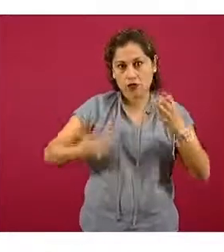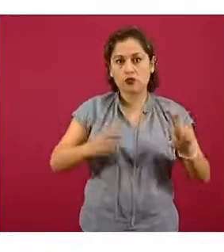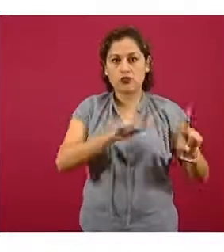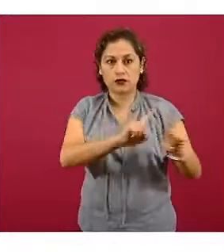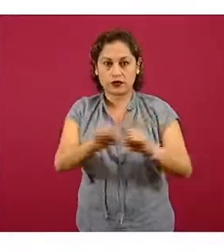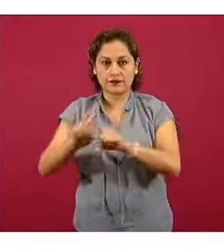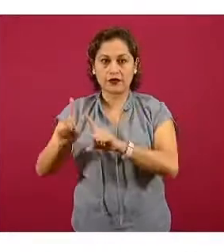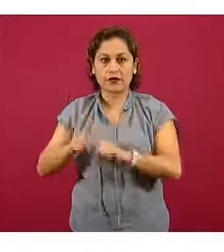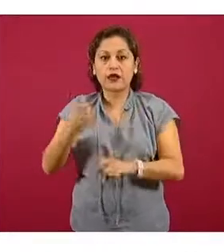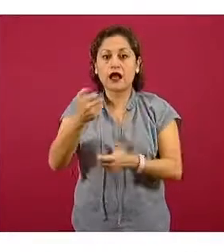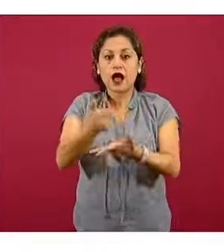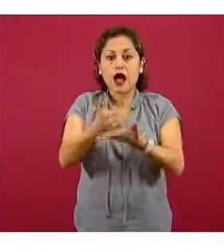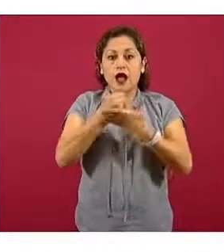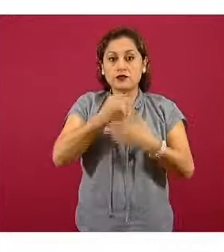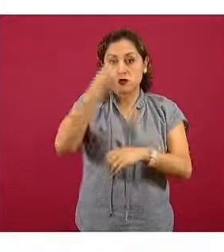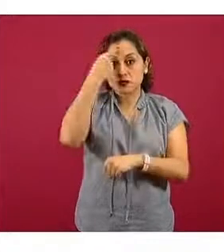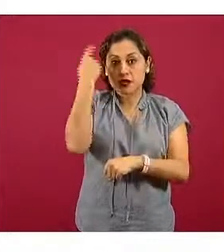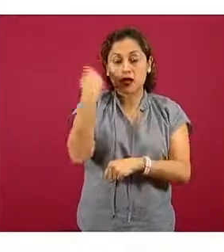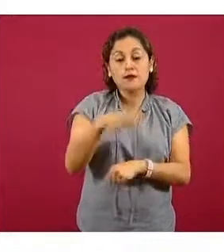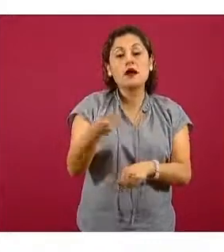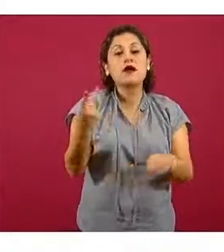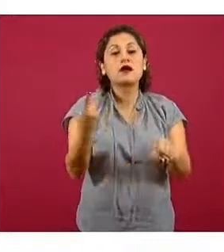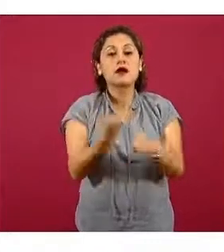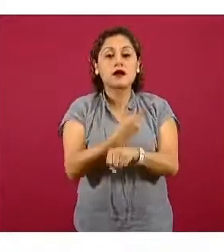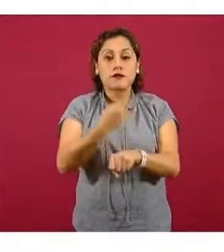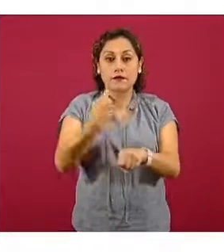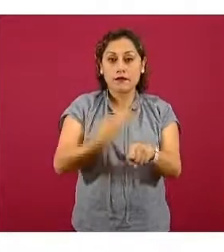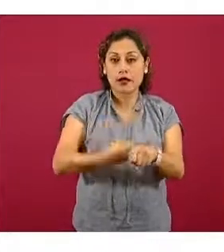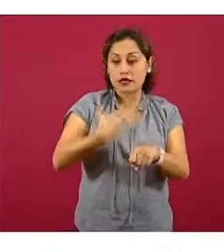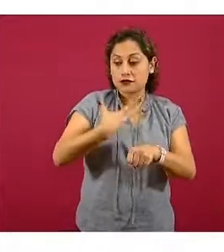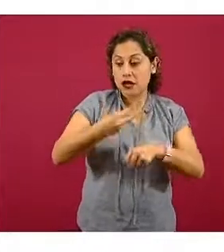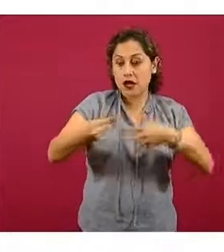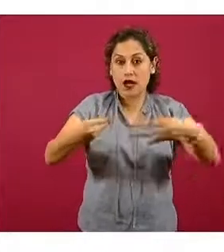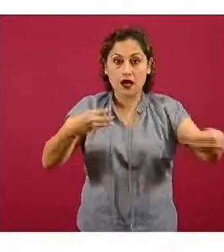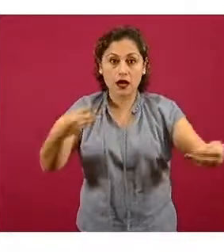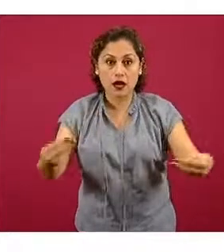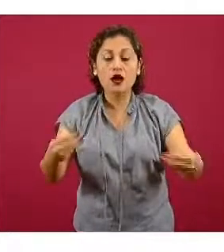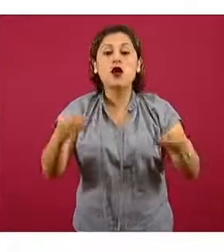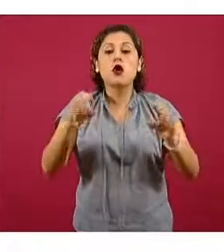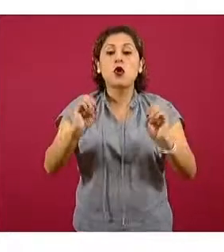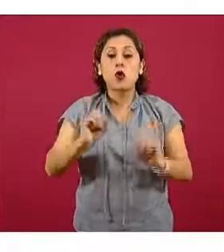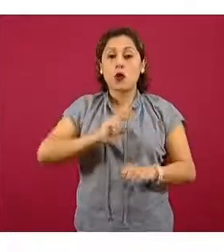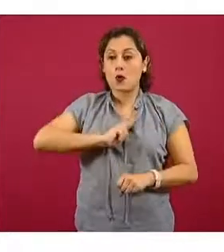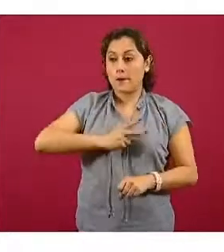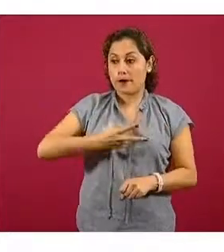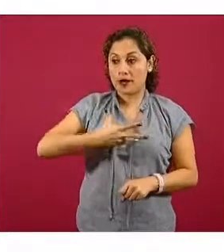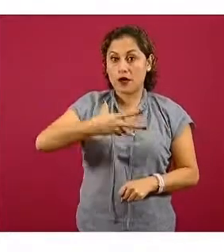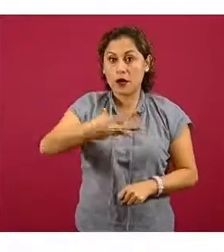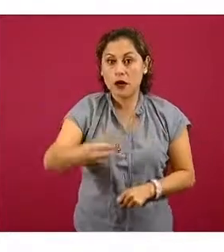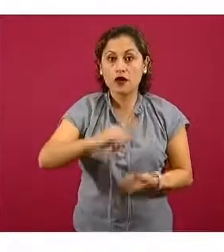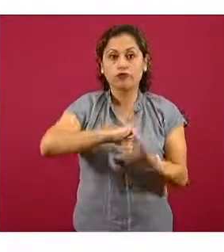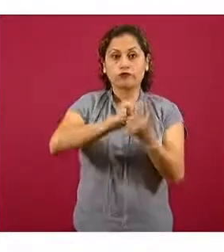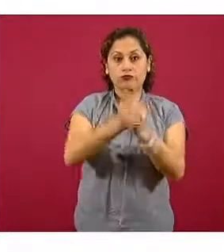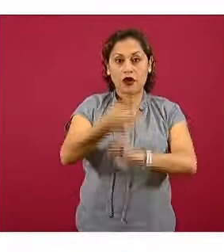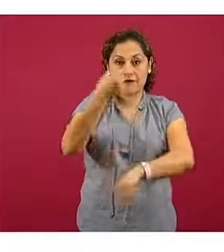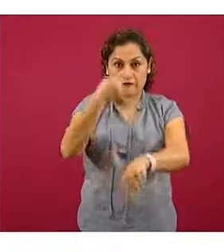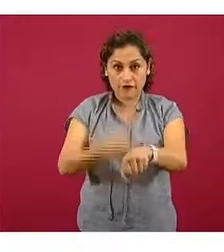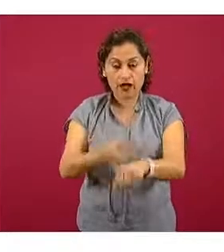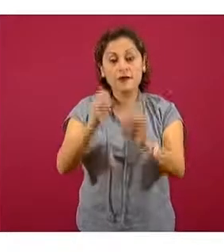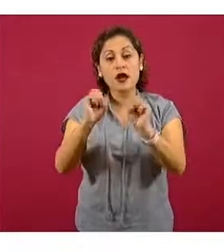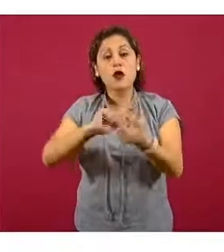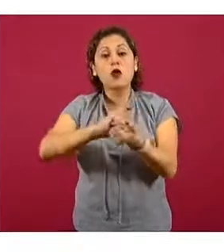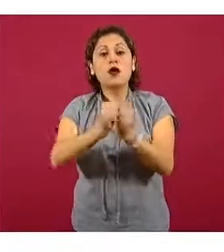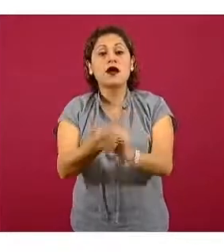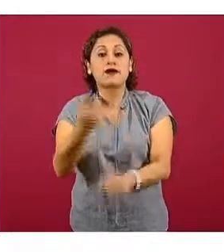poder entonces estimar el riesgo de contagiarse, enfermarse, enfermarse de forma grave y eventualmente poder